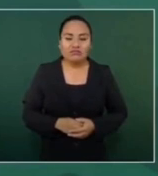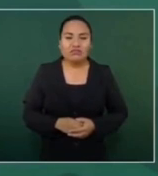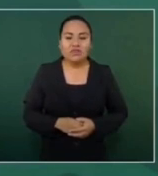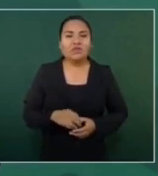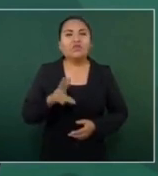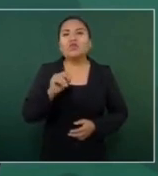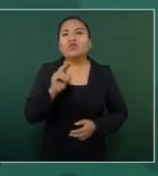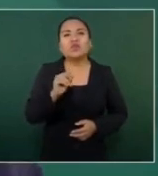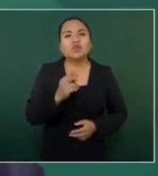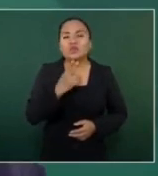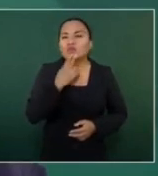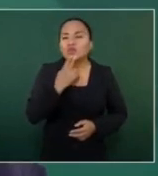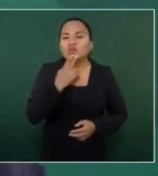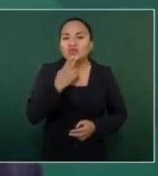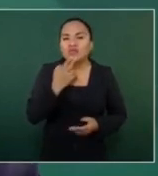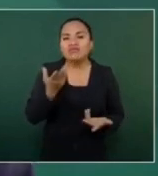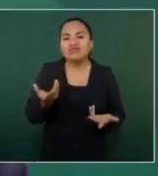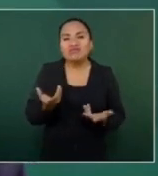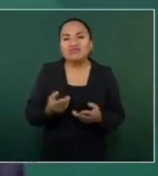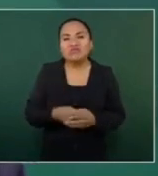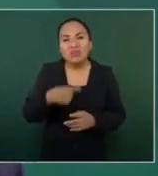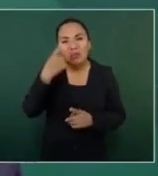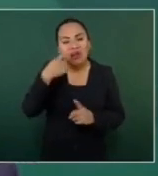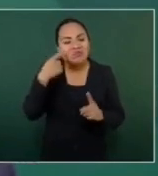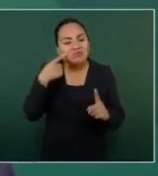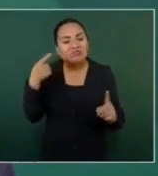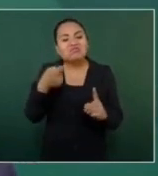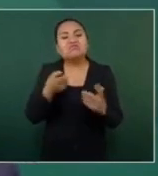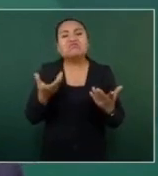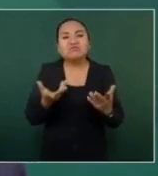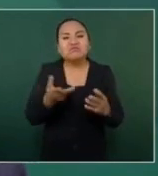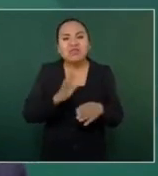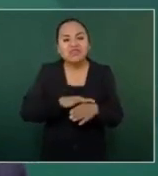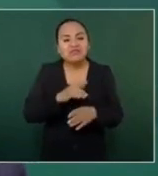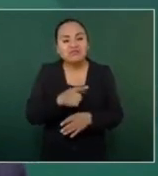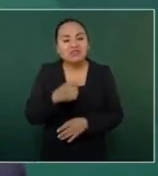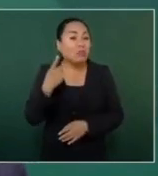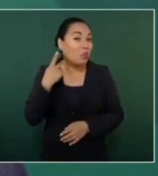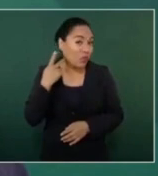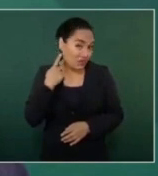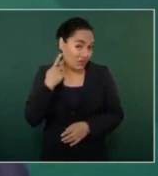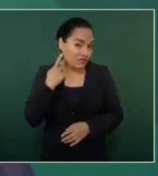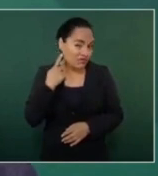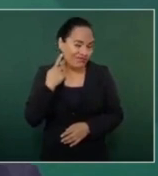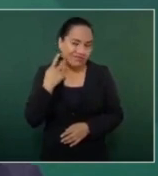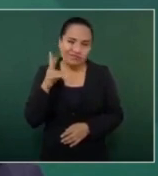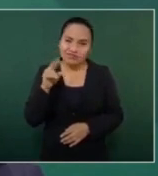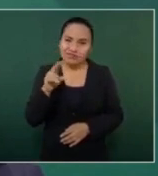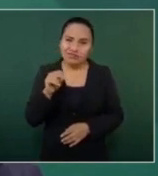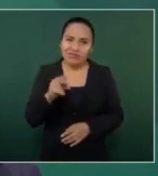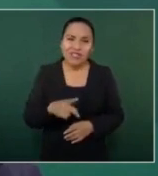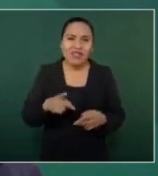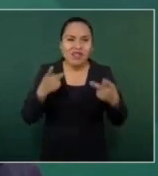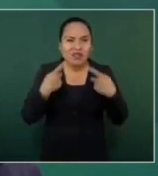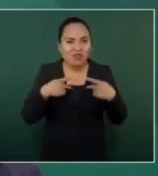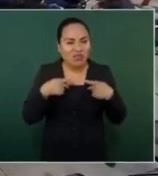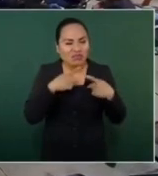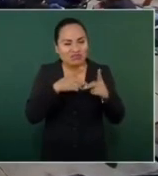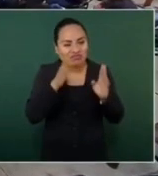no usarse con propósitos politiqueros, porque los conservadores